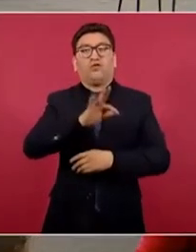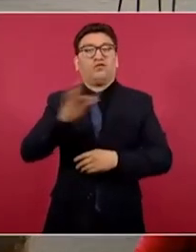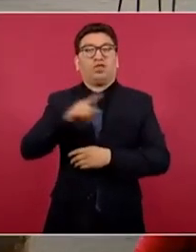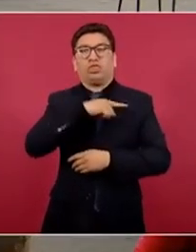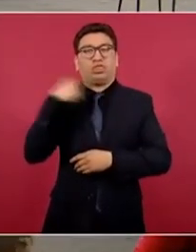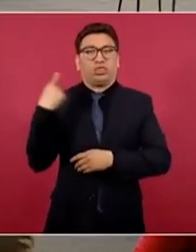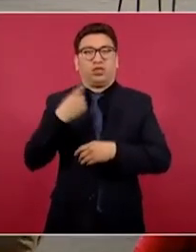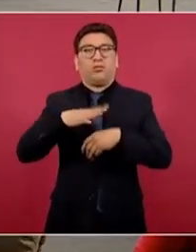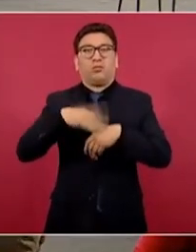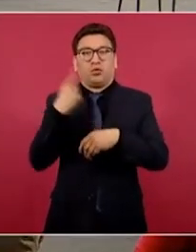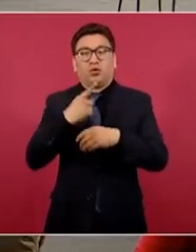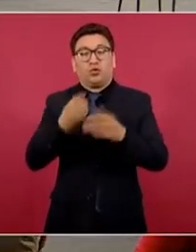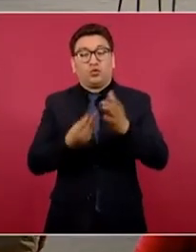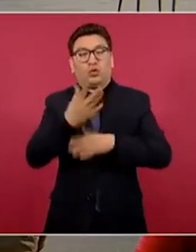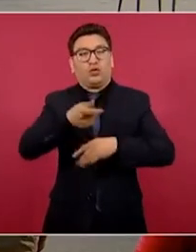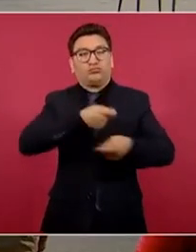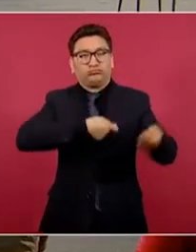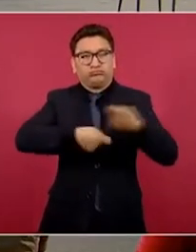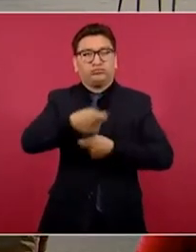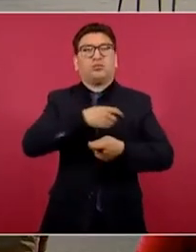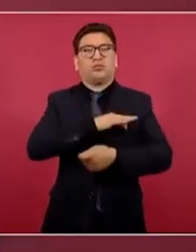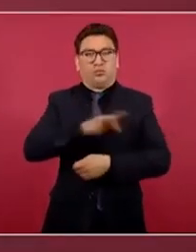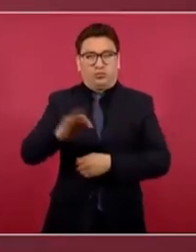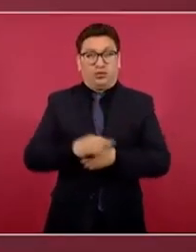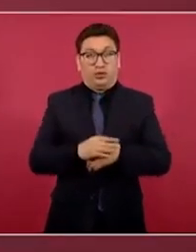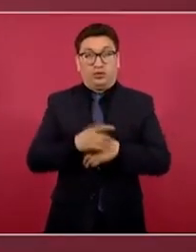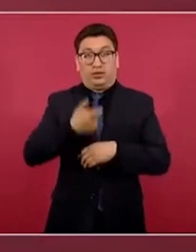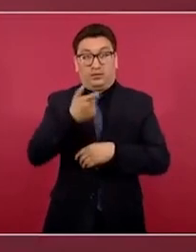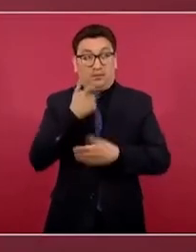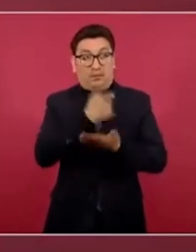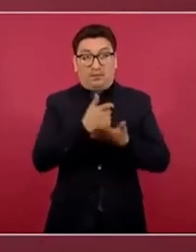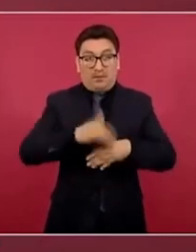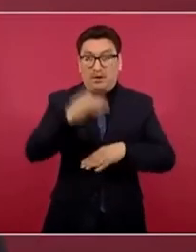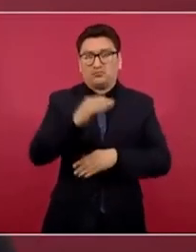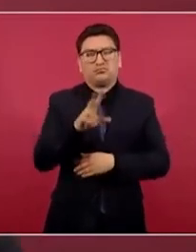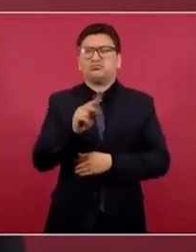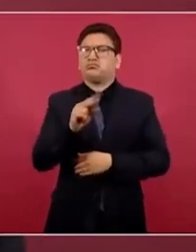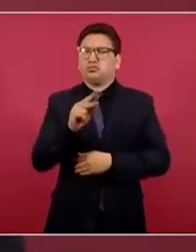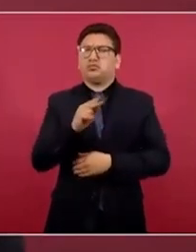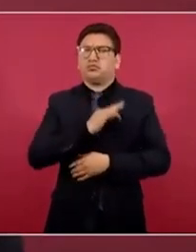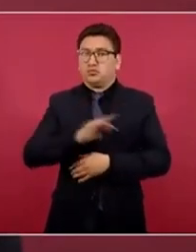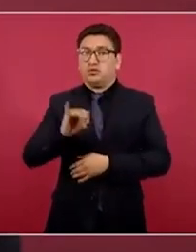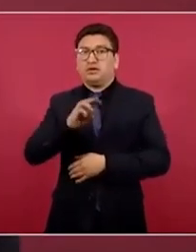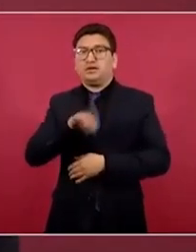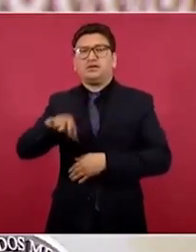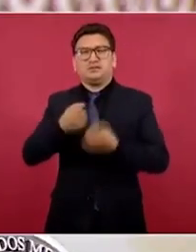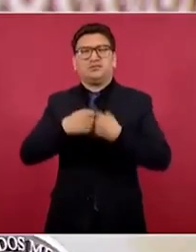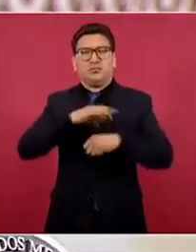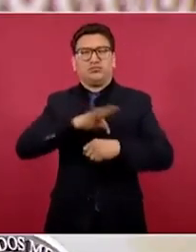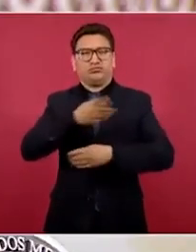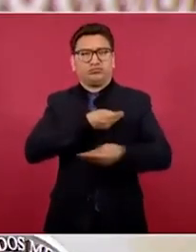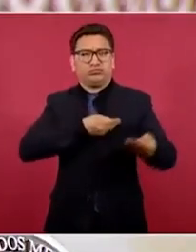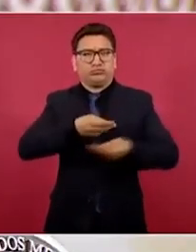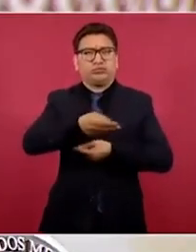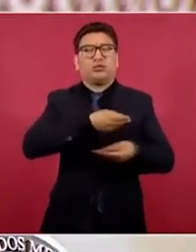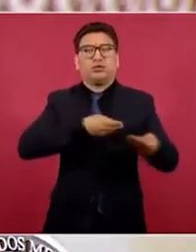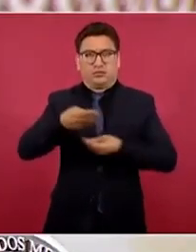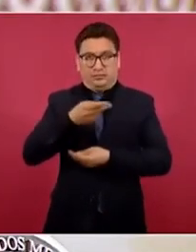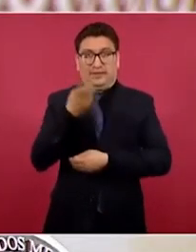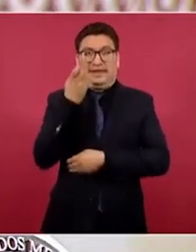por productos nuevos, sin costo adicional para el IMSS. Con esos